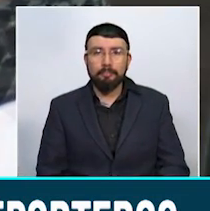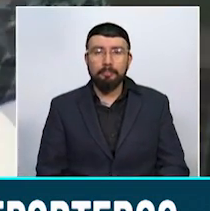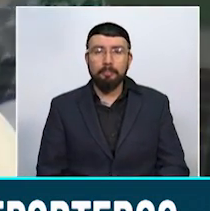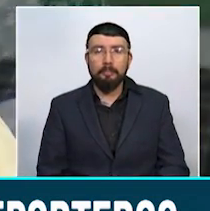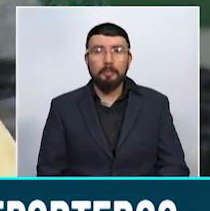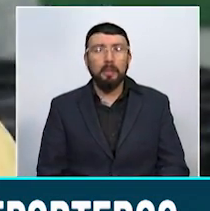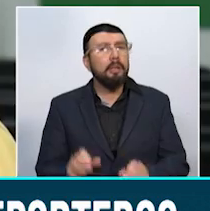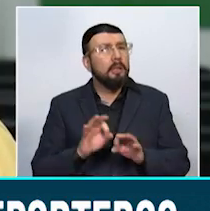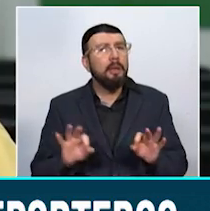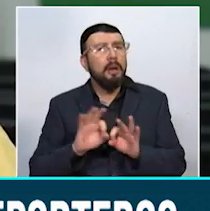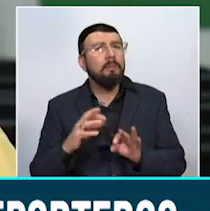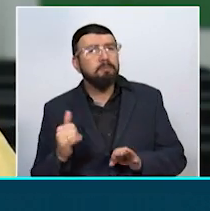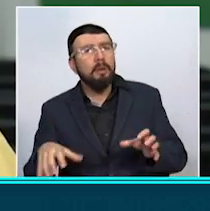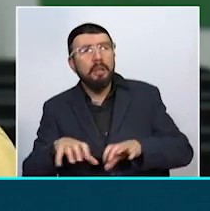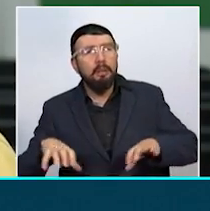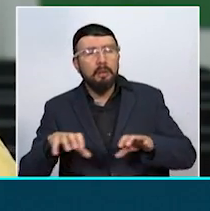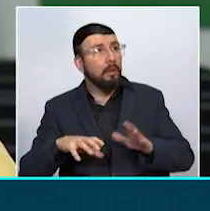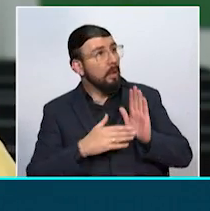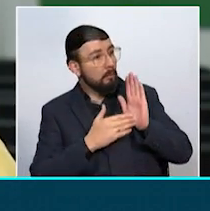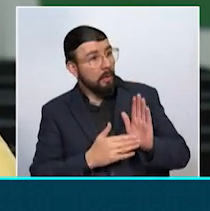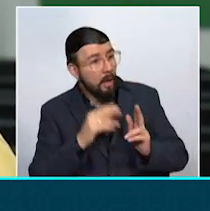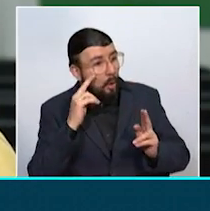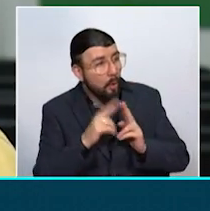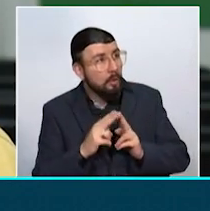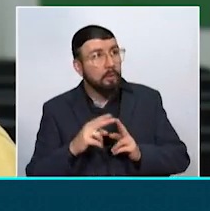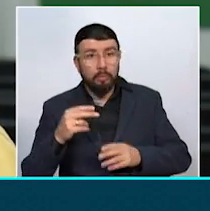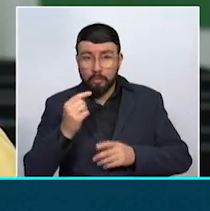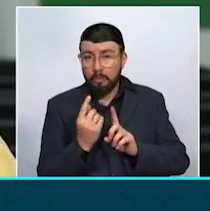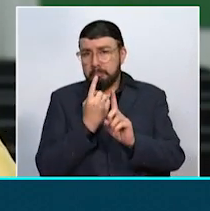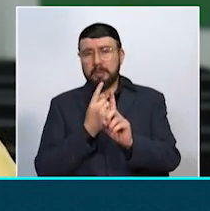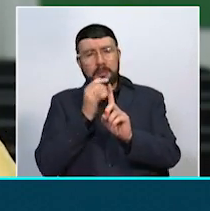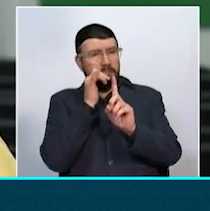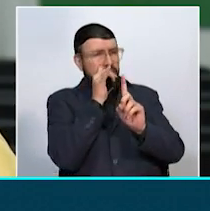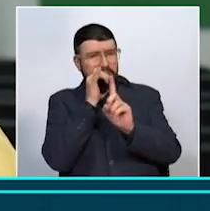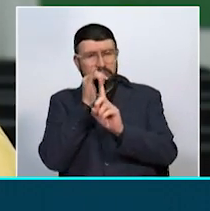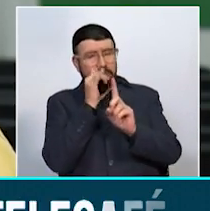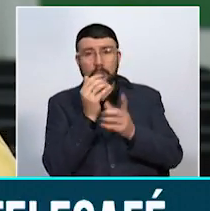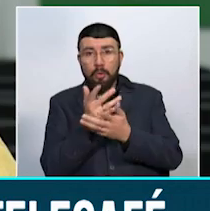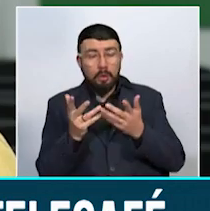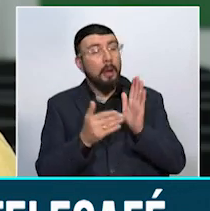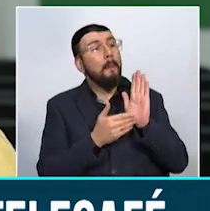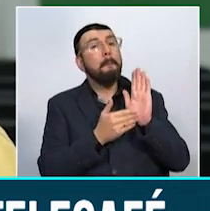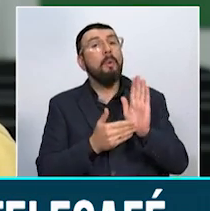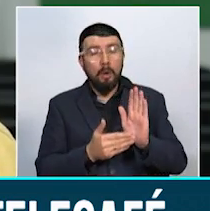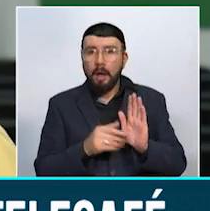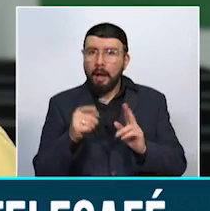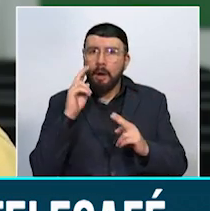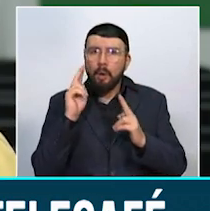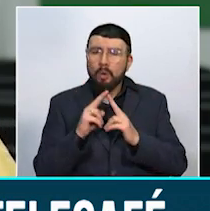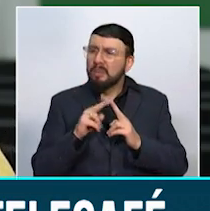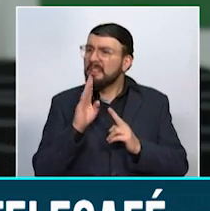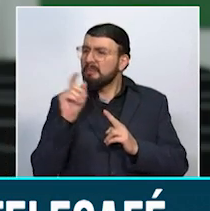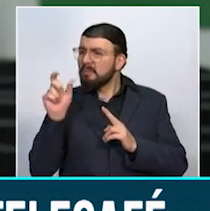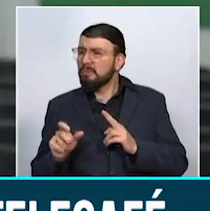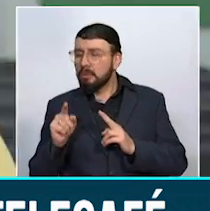importancia de este evento es dar a conocer a las personas que estamos detrás de un lente, detrás de una cámara fotográfica, de video, que se conozca a la gente y uno